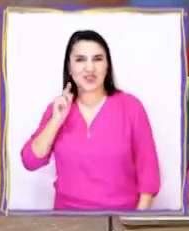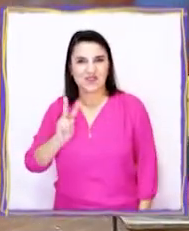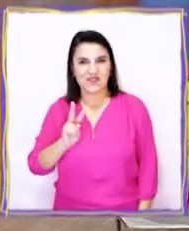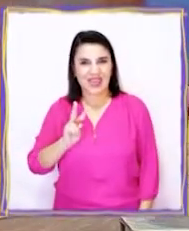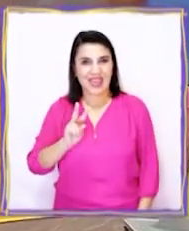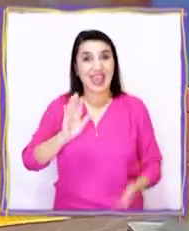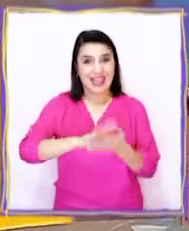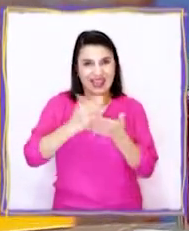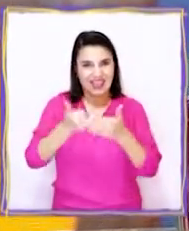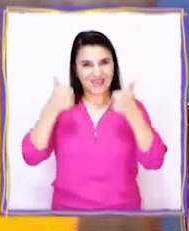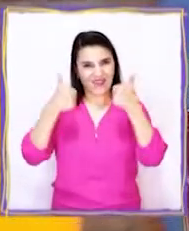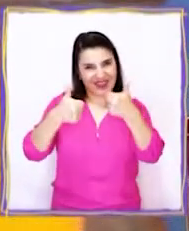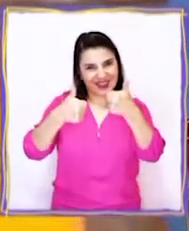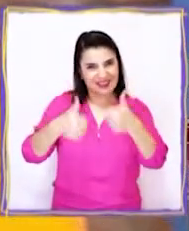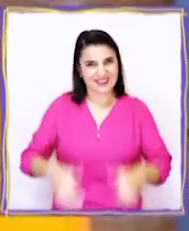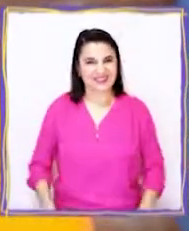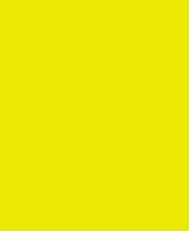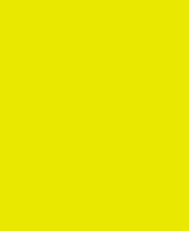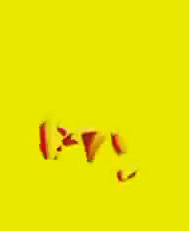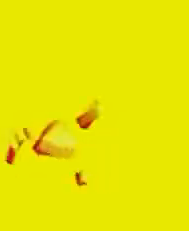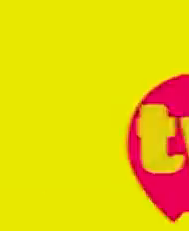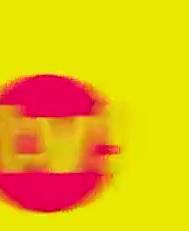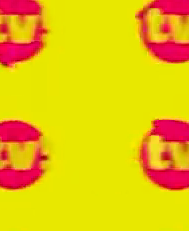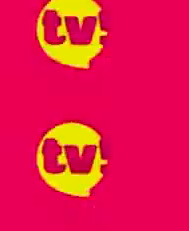Aprenda TV. ¡Que estén muy bien!